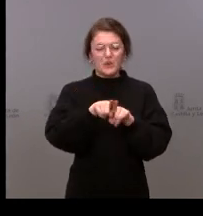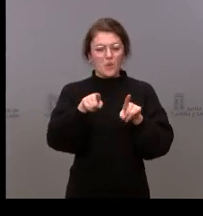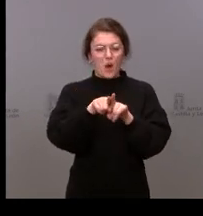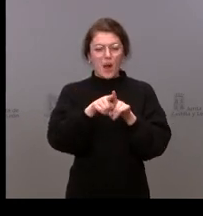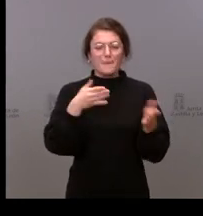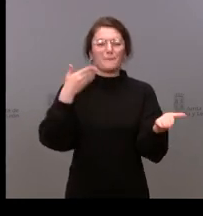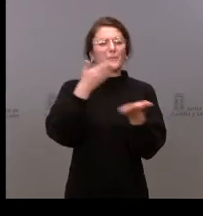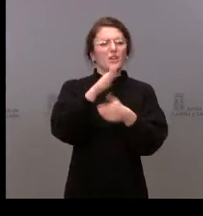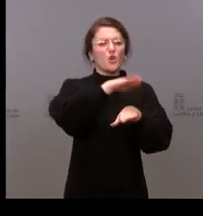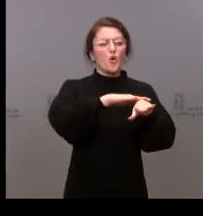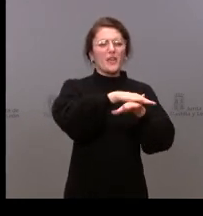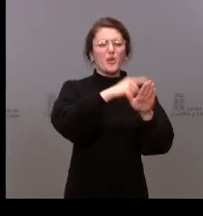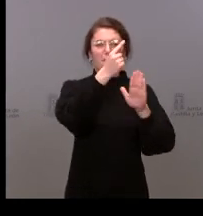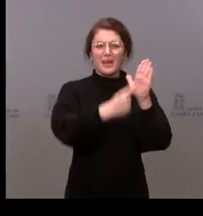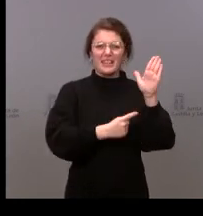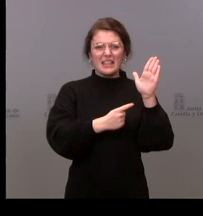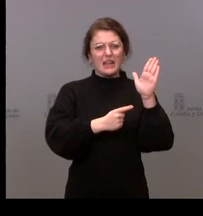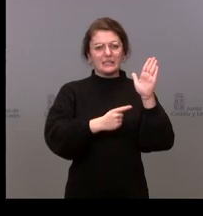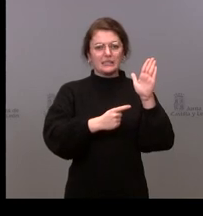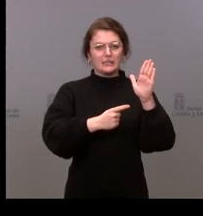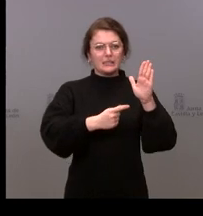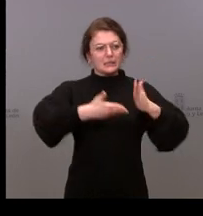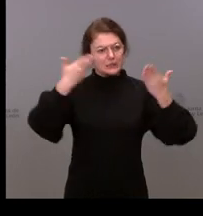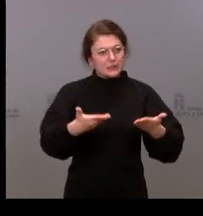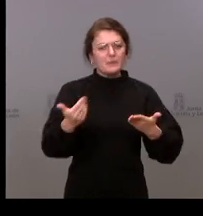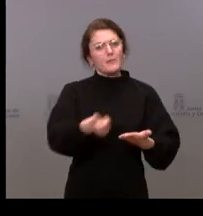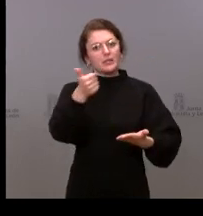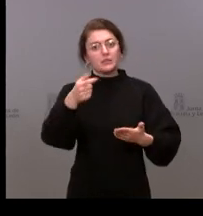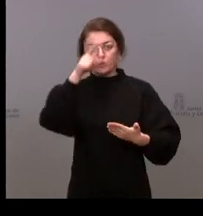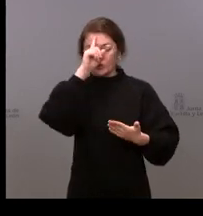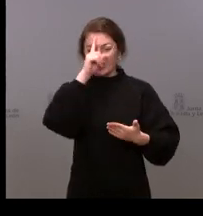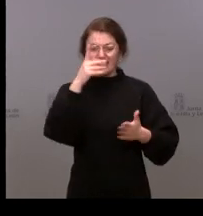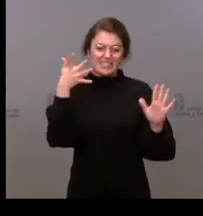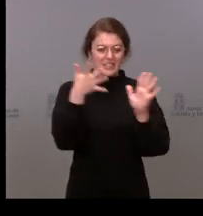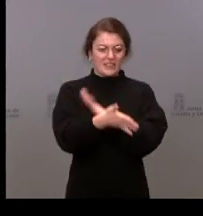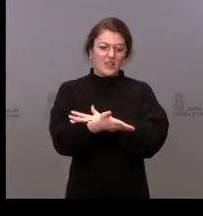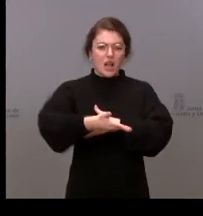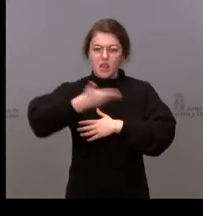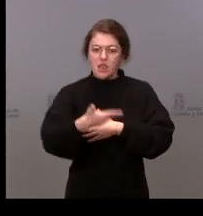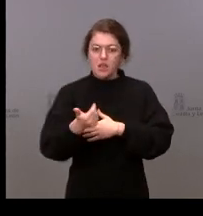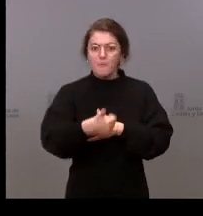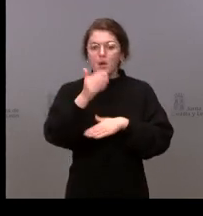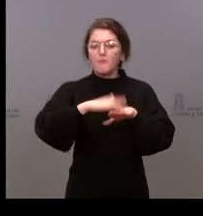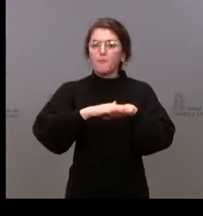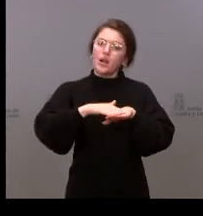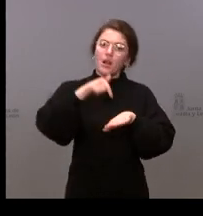medidas más drásticas. Yo no sé si se está… ¿Qué entra dentro de drásticas para el Gobierno de la Junta?